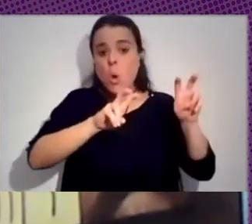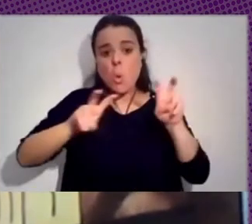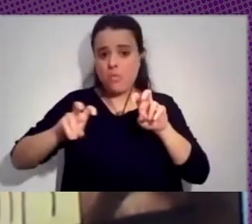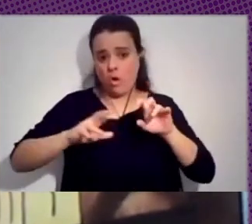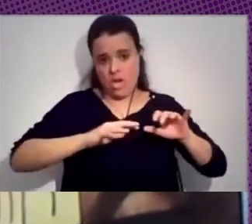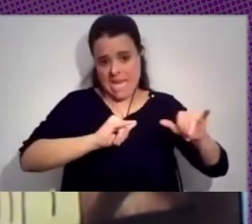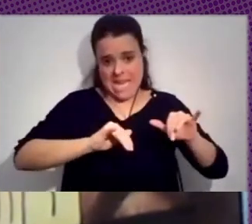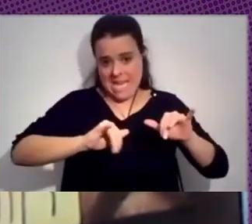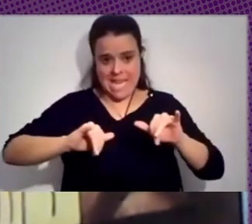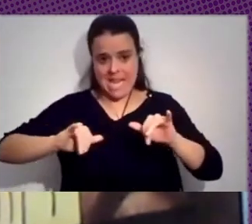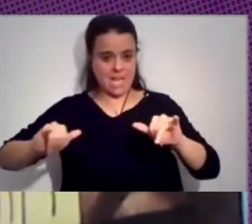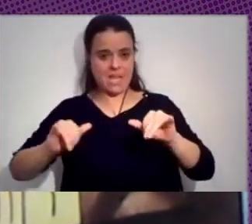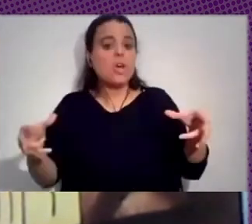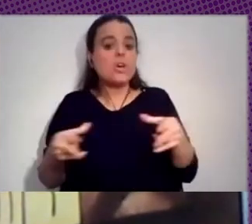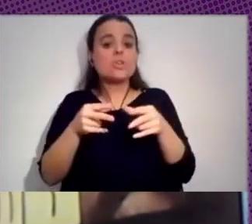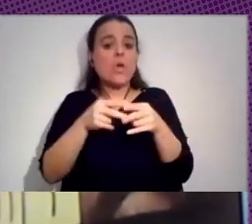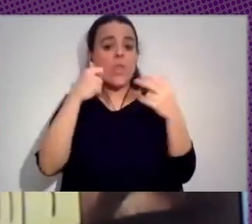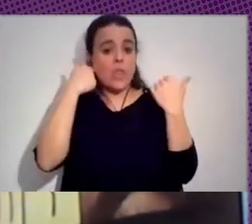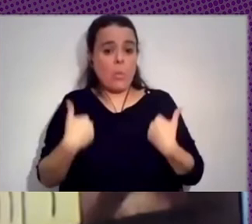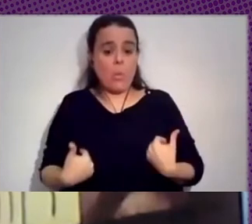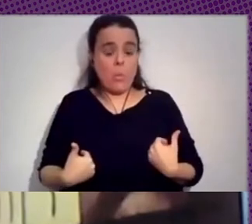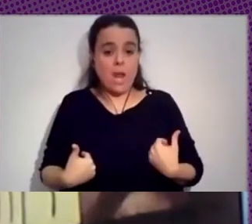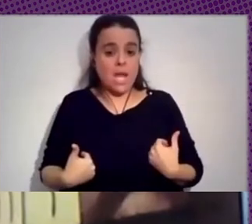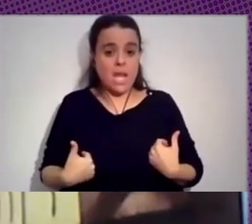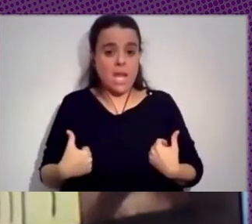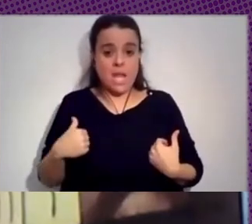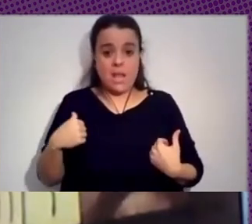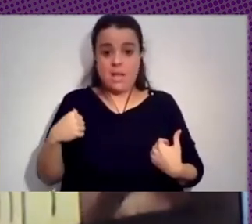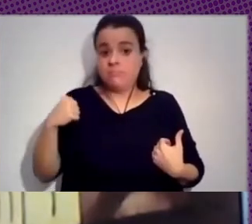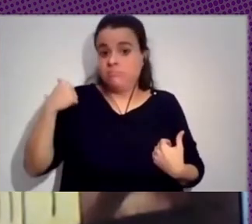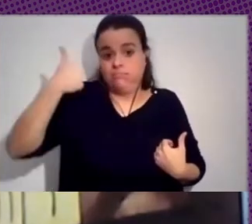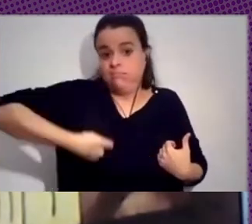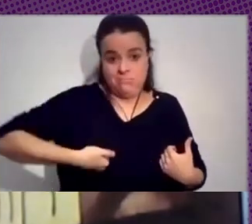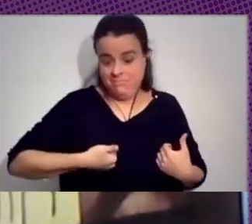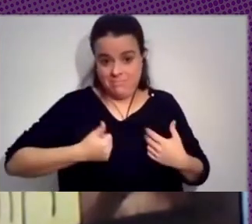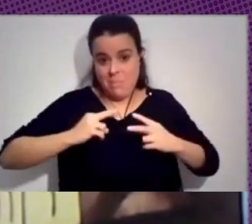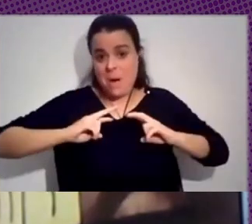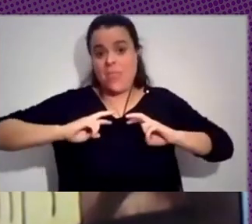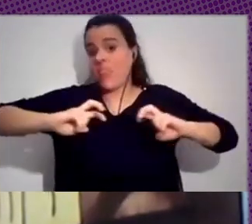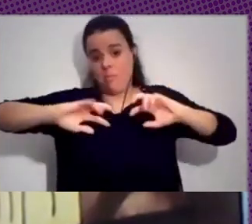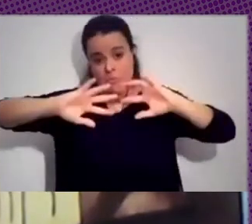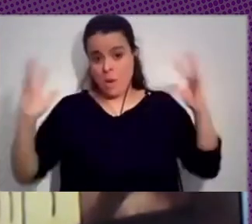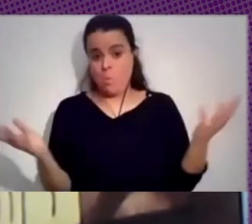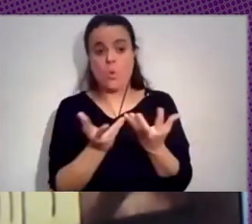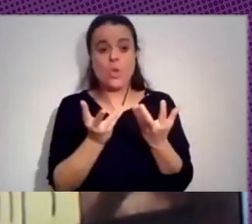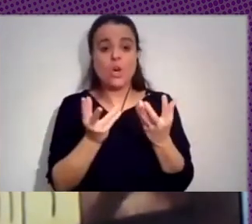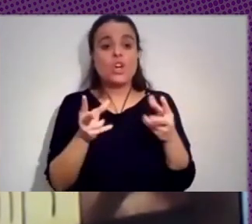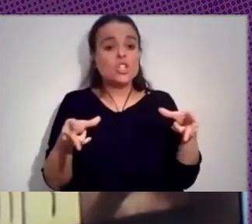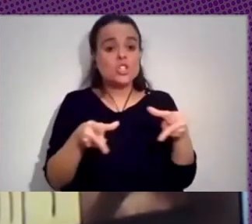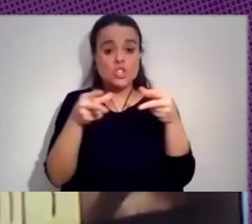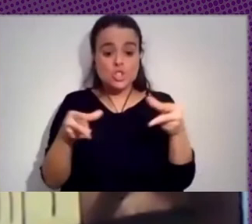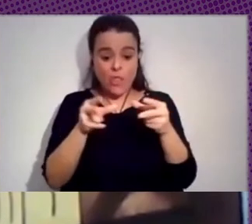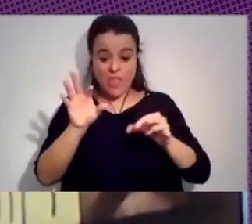sociedades humanas, son elementos que han, desde que el mundo es mundo y desde que las sociedades se han organizado